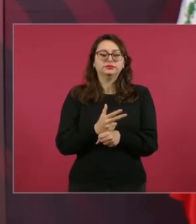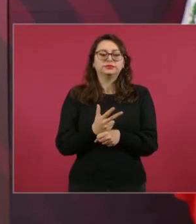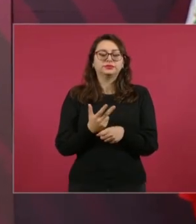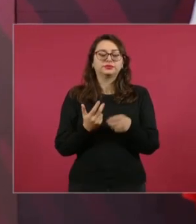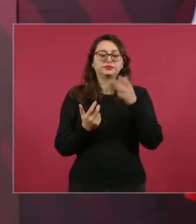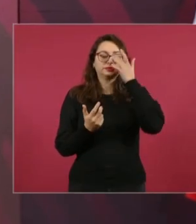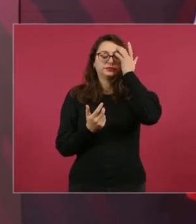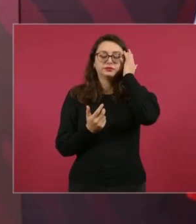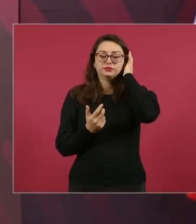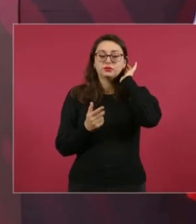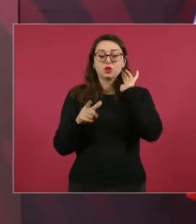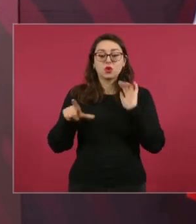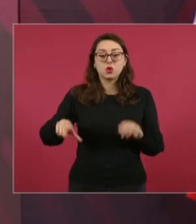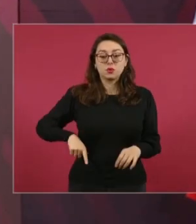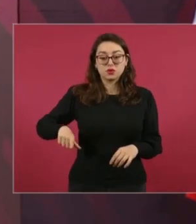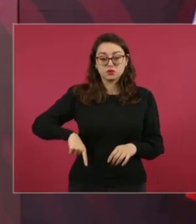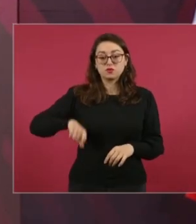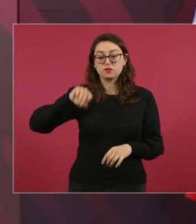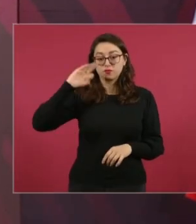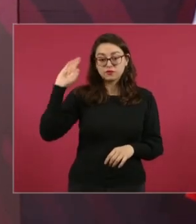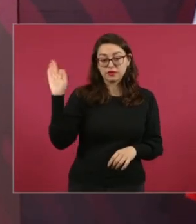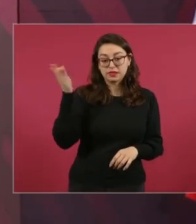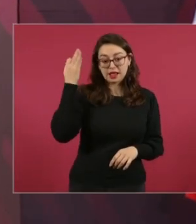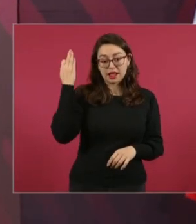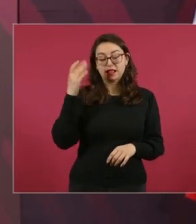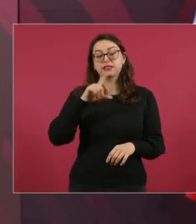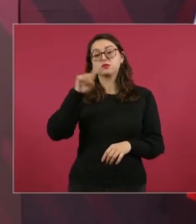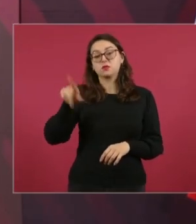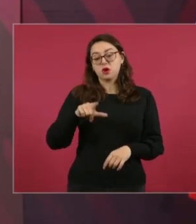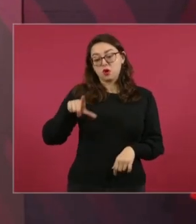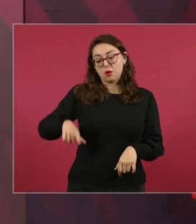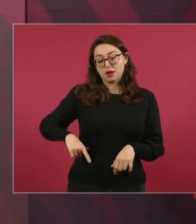federal con Echeverría y luego gobernador de Tabasco, ya grande.